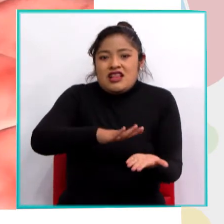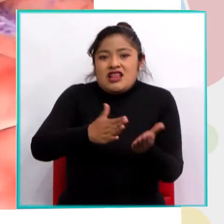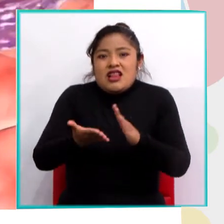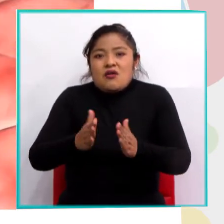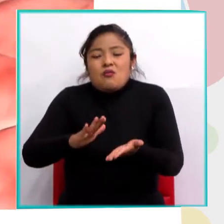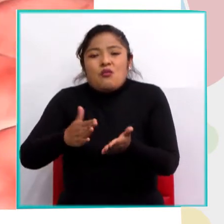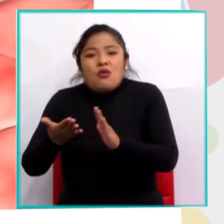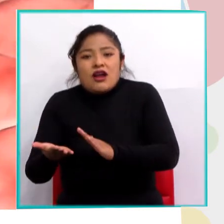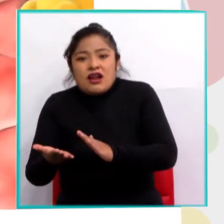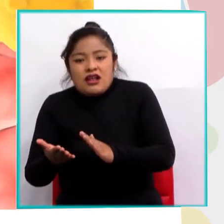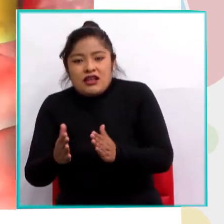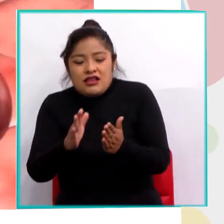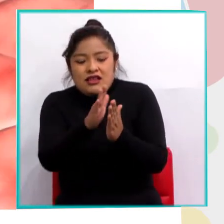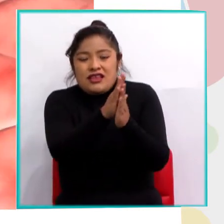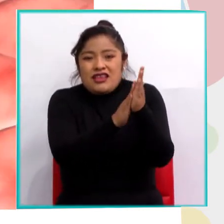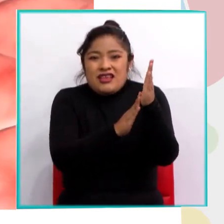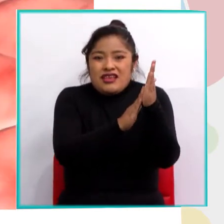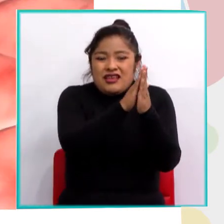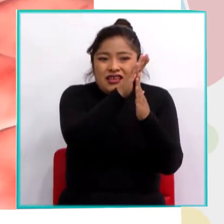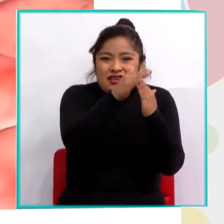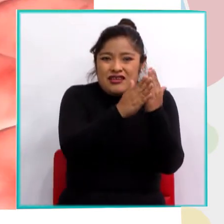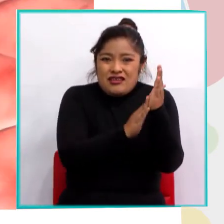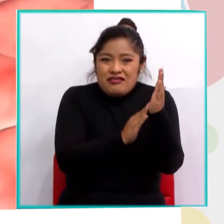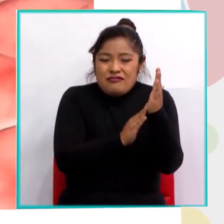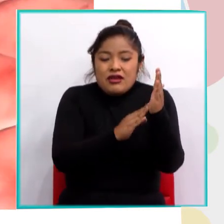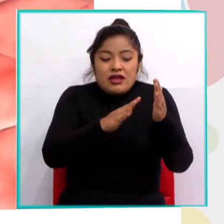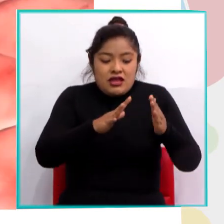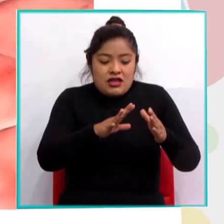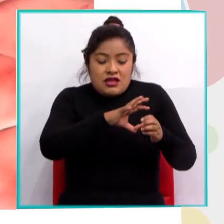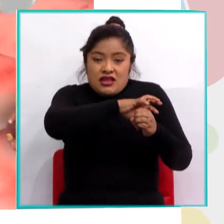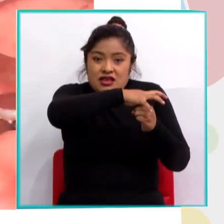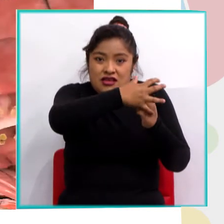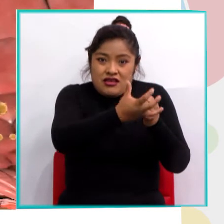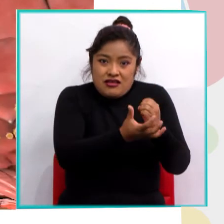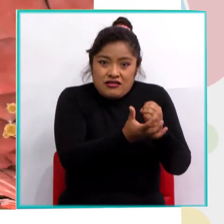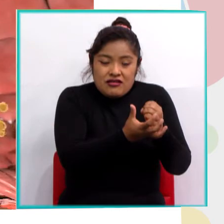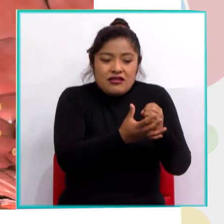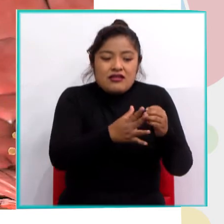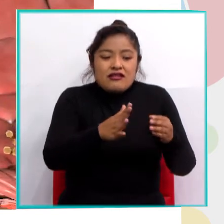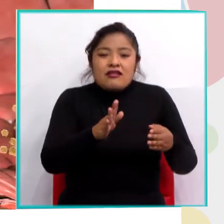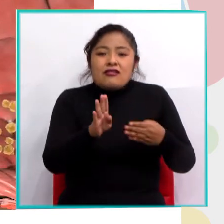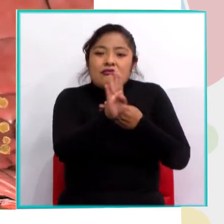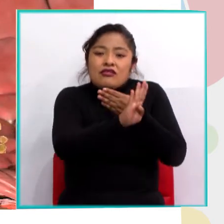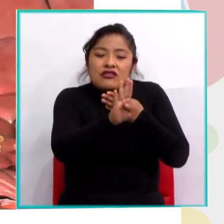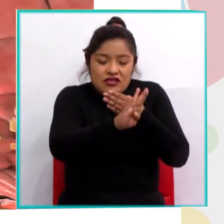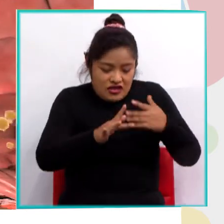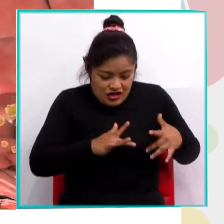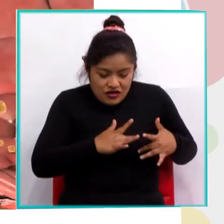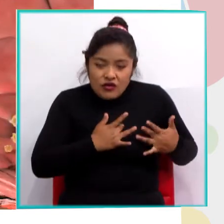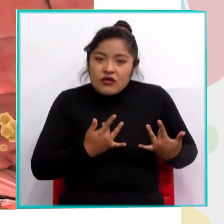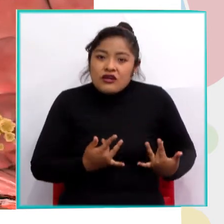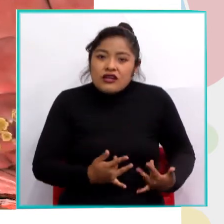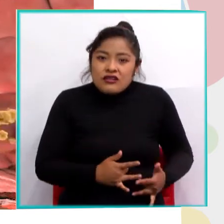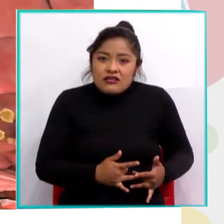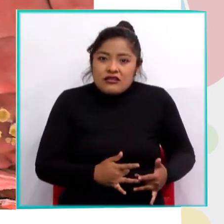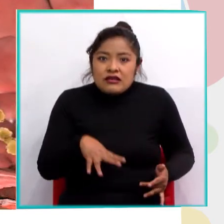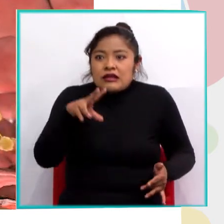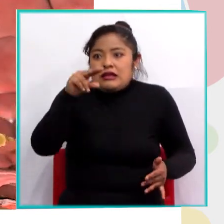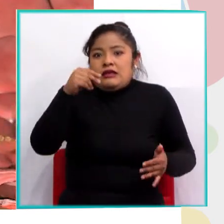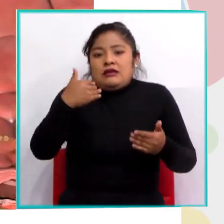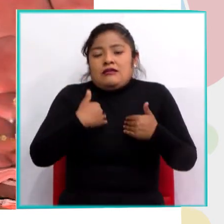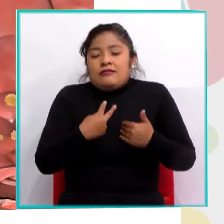del corazón. Y eso va a ocasionar que haya falta de oxígeno.